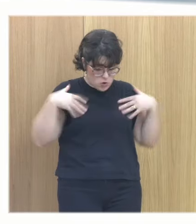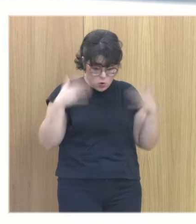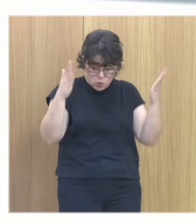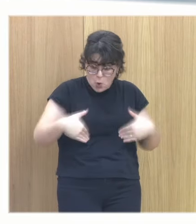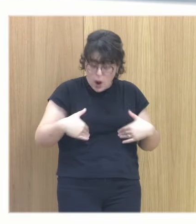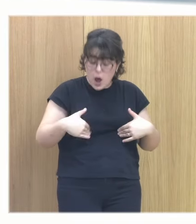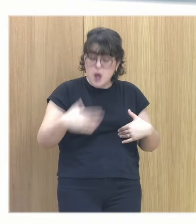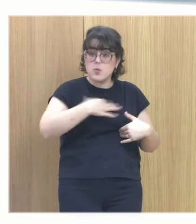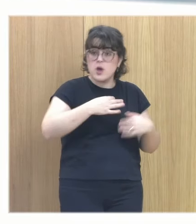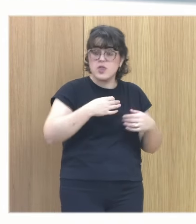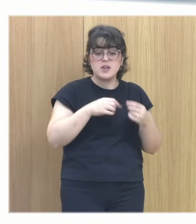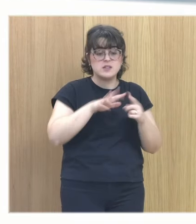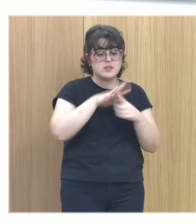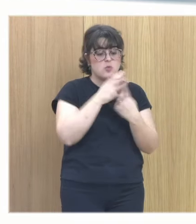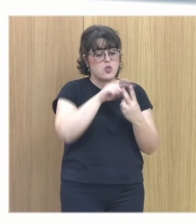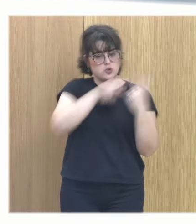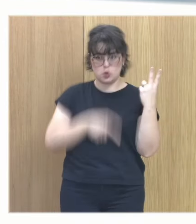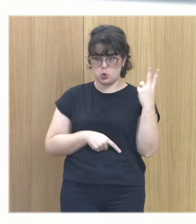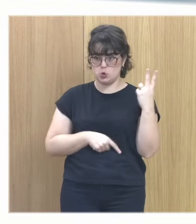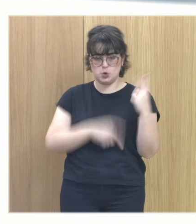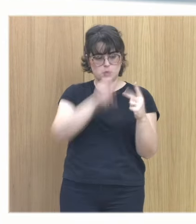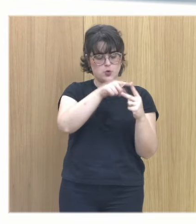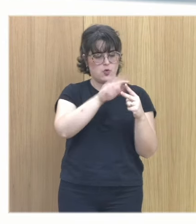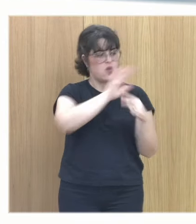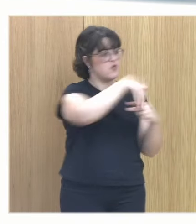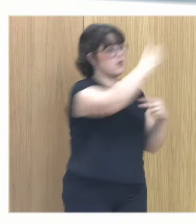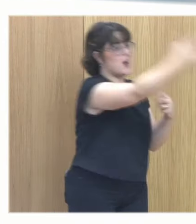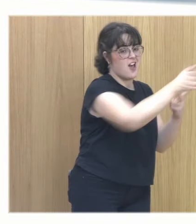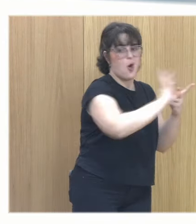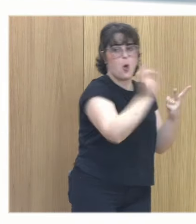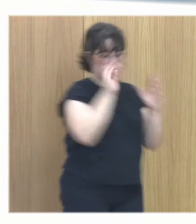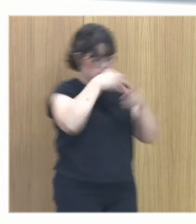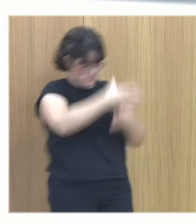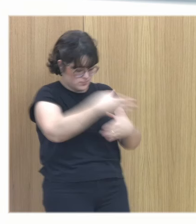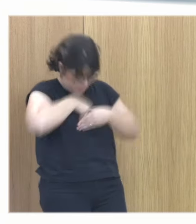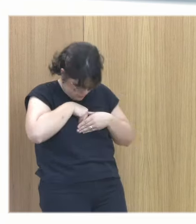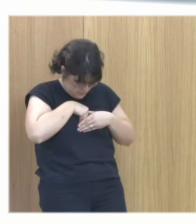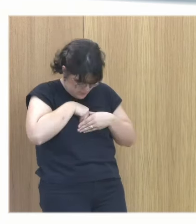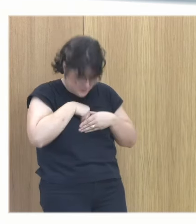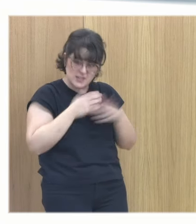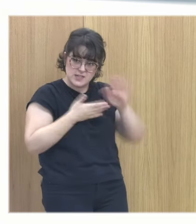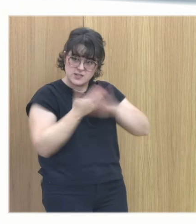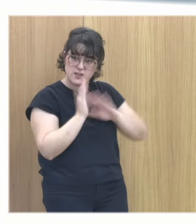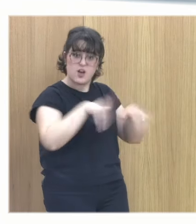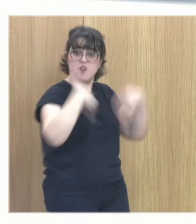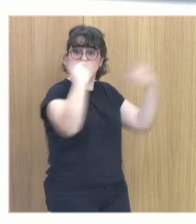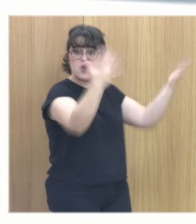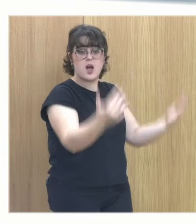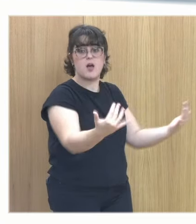puedo irme hacia dos lados puedo irme hacia afuera o puedo irme hacia adentro puedo externalizar o internalizar